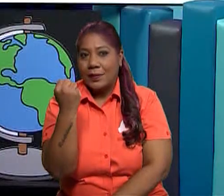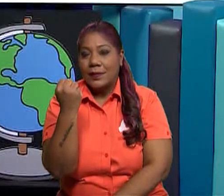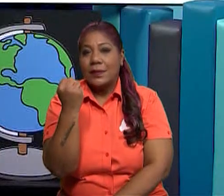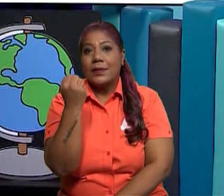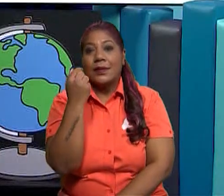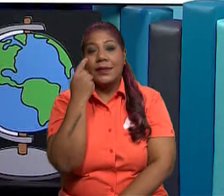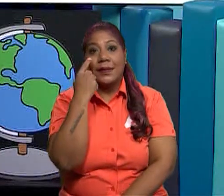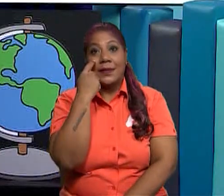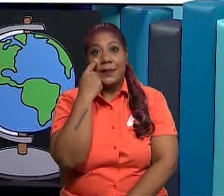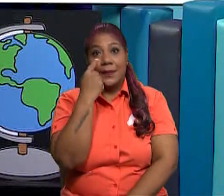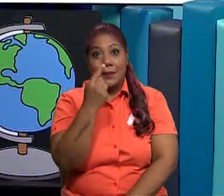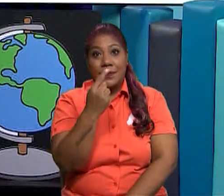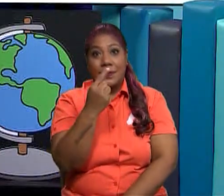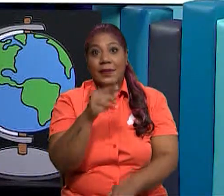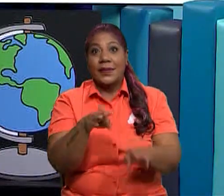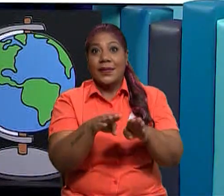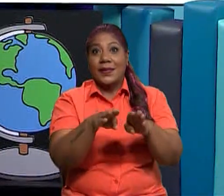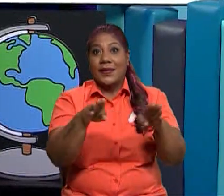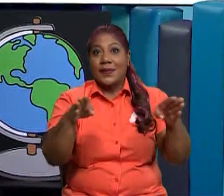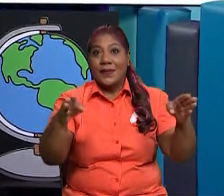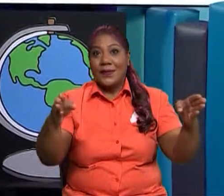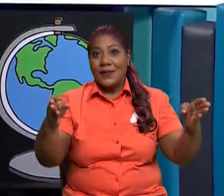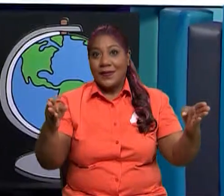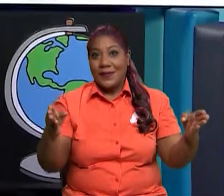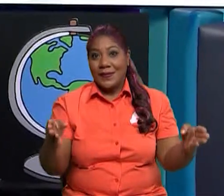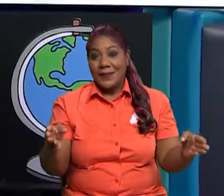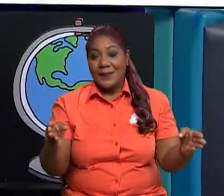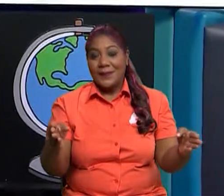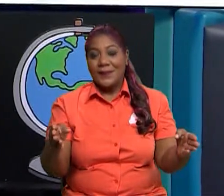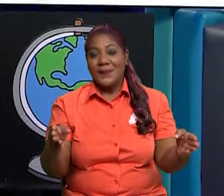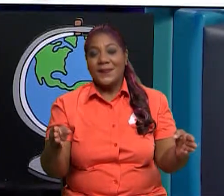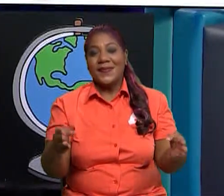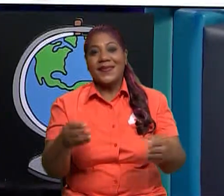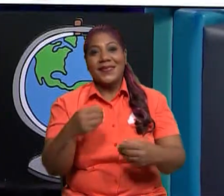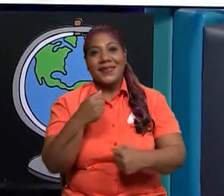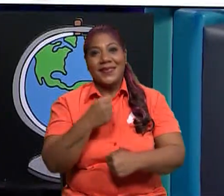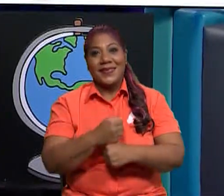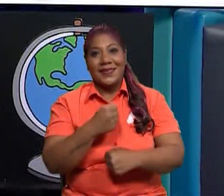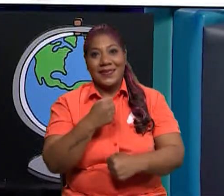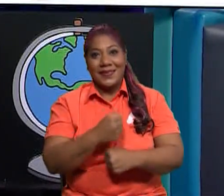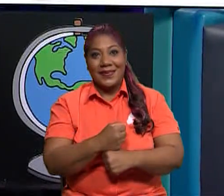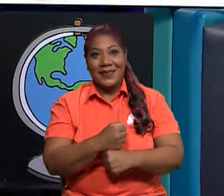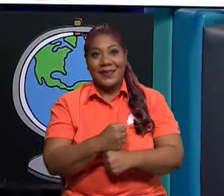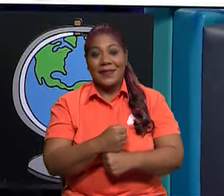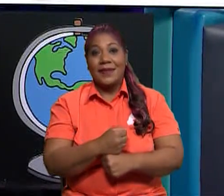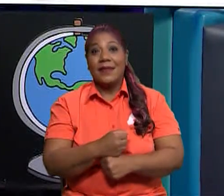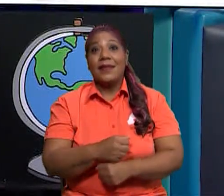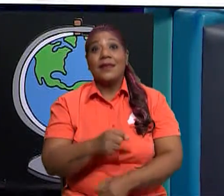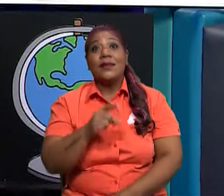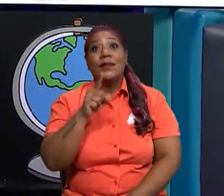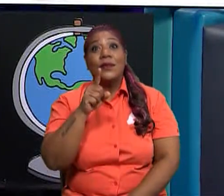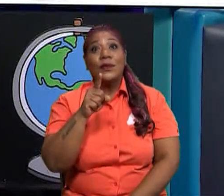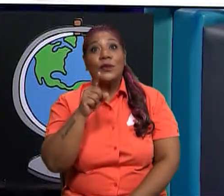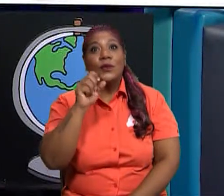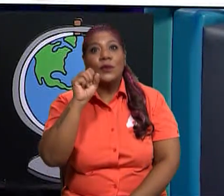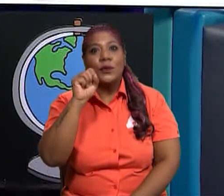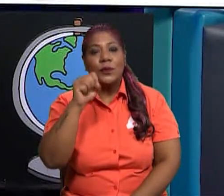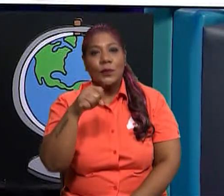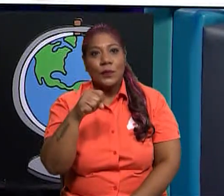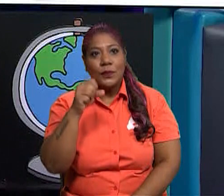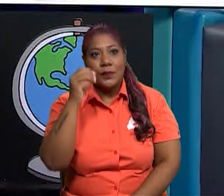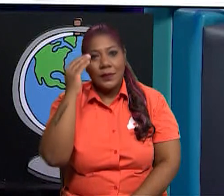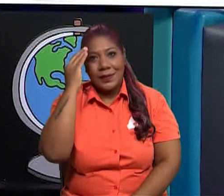porque para aquellos niños que requieren algún tipo de apoyo, ya sea visual o auditivo, les traigo esta